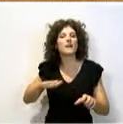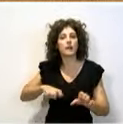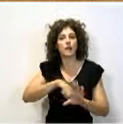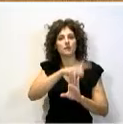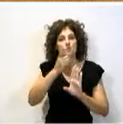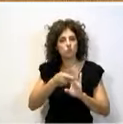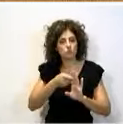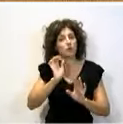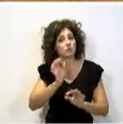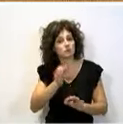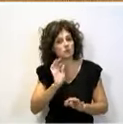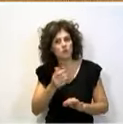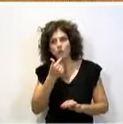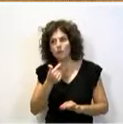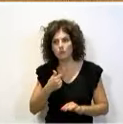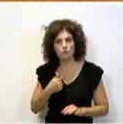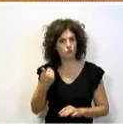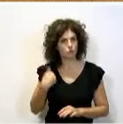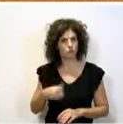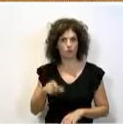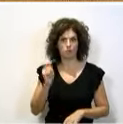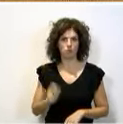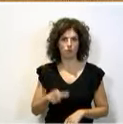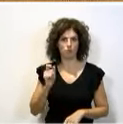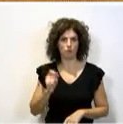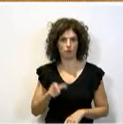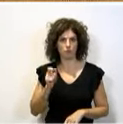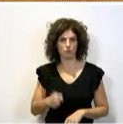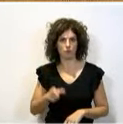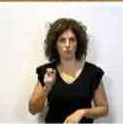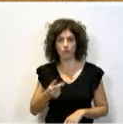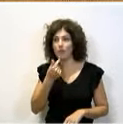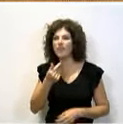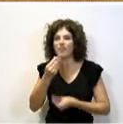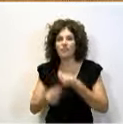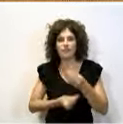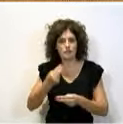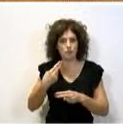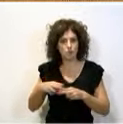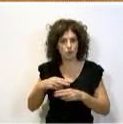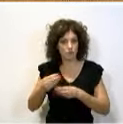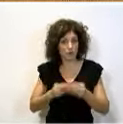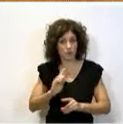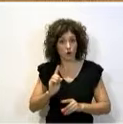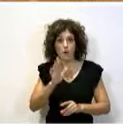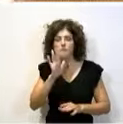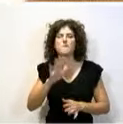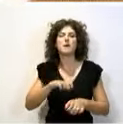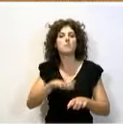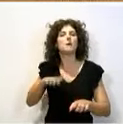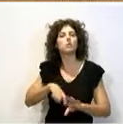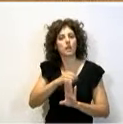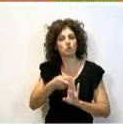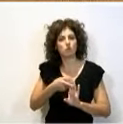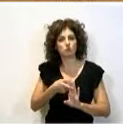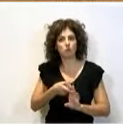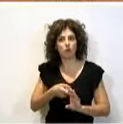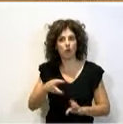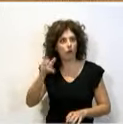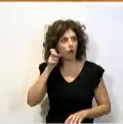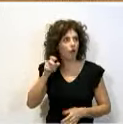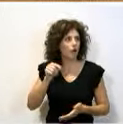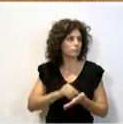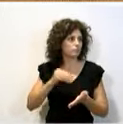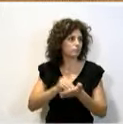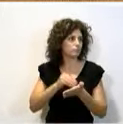cierto, nos lo llevan diciendo en todas las comparecencias. Decir lo que van a hacer en política no dicen, pero que tienen mayoría absoluta, no sé, yo lo he oído ya muchas